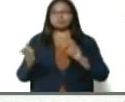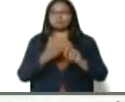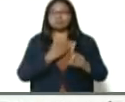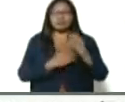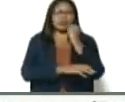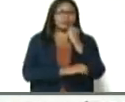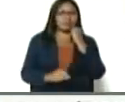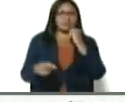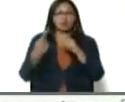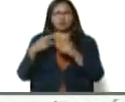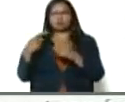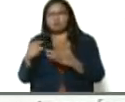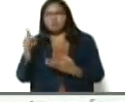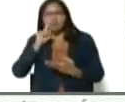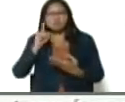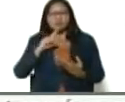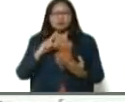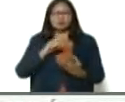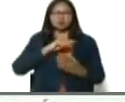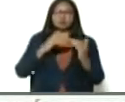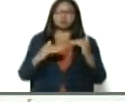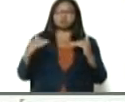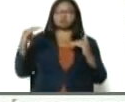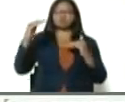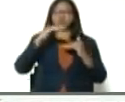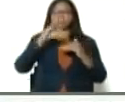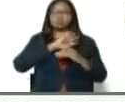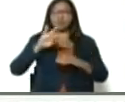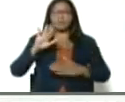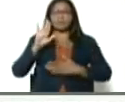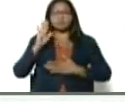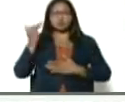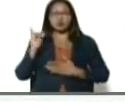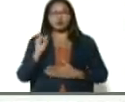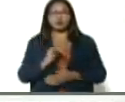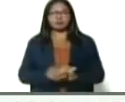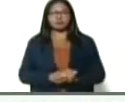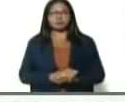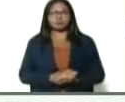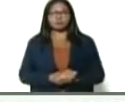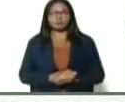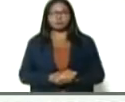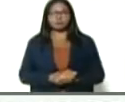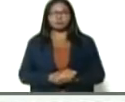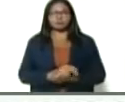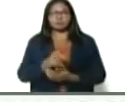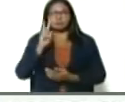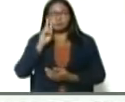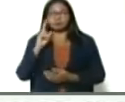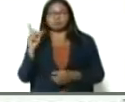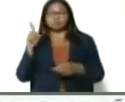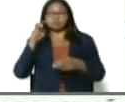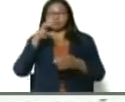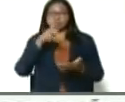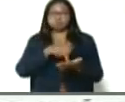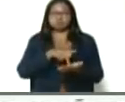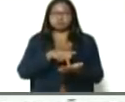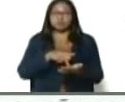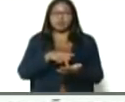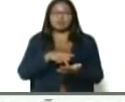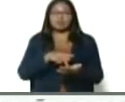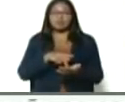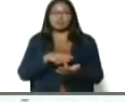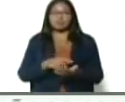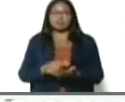que las mentiras, y estamos comprometidos, fíjense, está llegando, de, el estado Sucre,